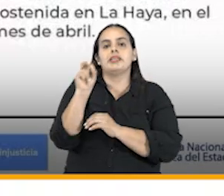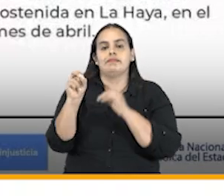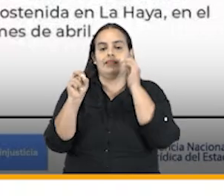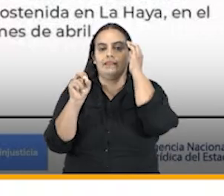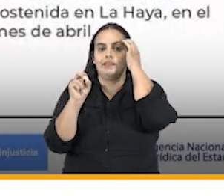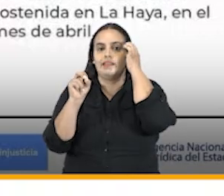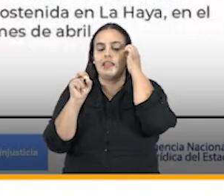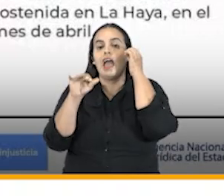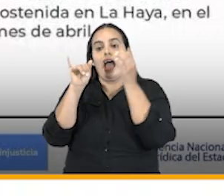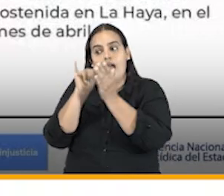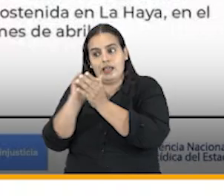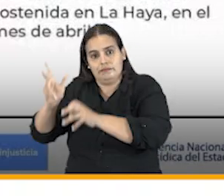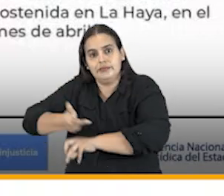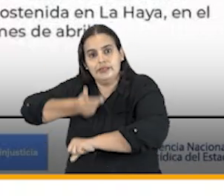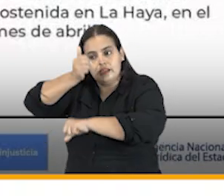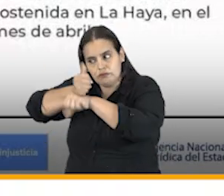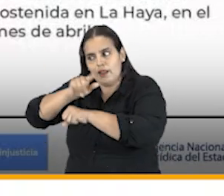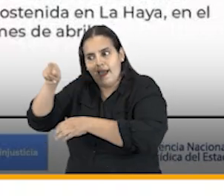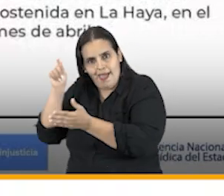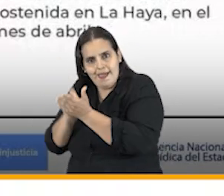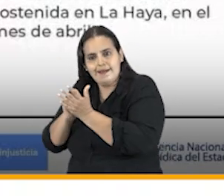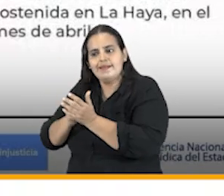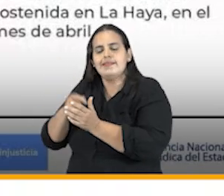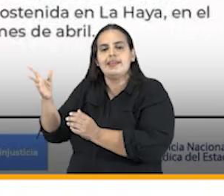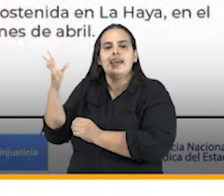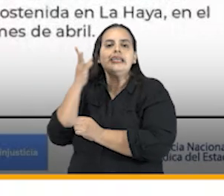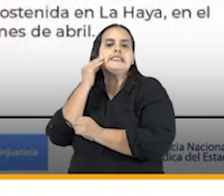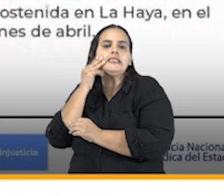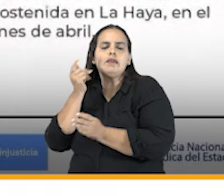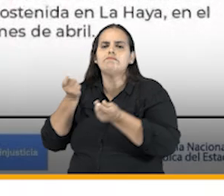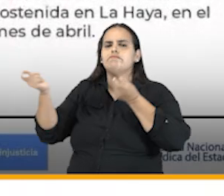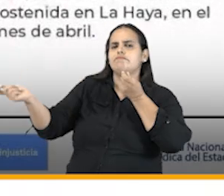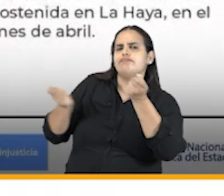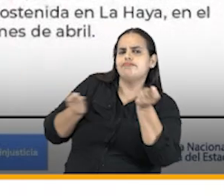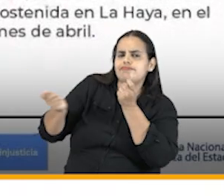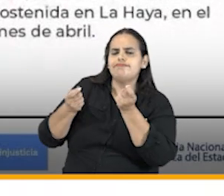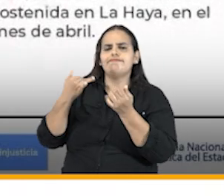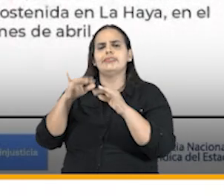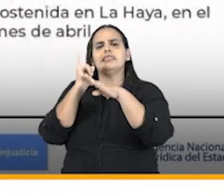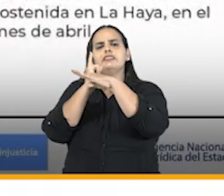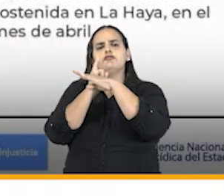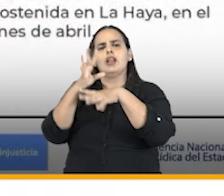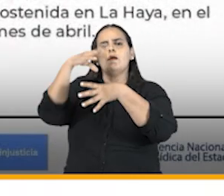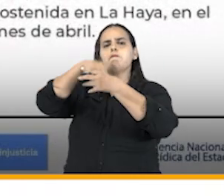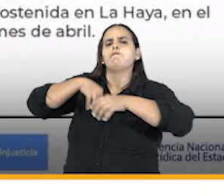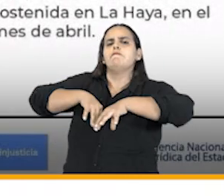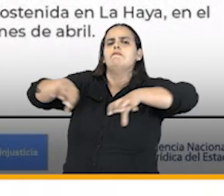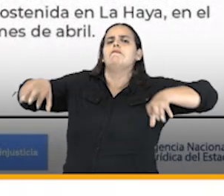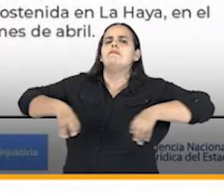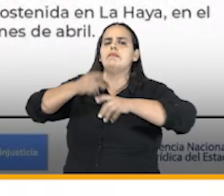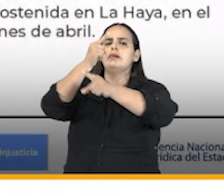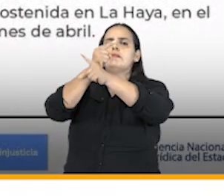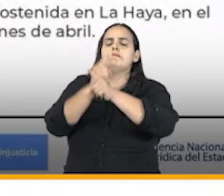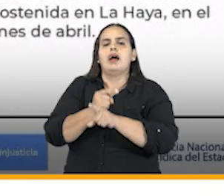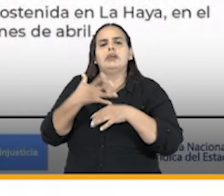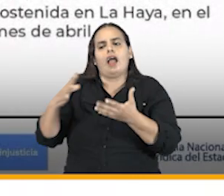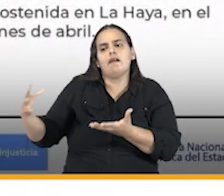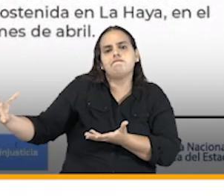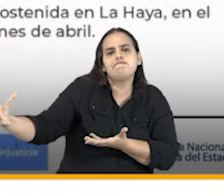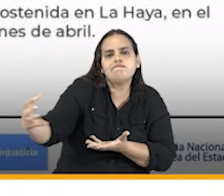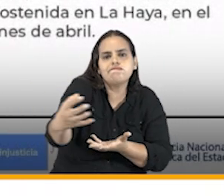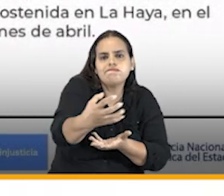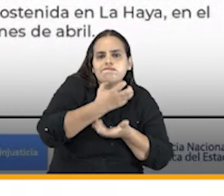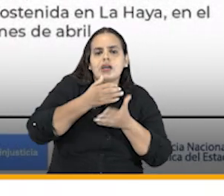desde la dirección implementamos una estrategia de coordinación interinstitucional que nos permitió recoger